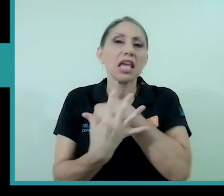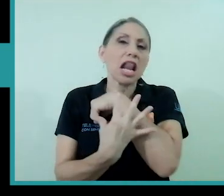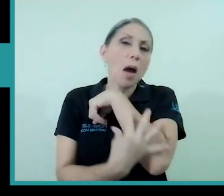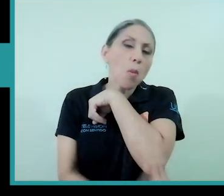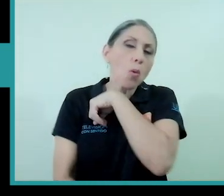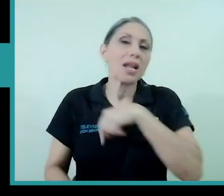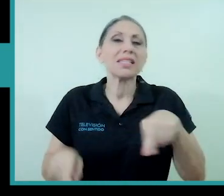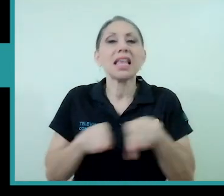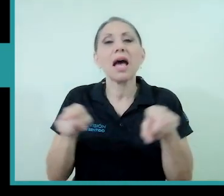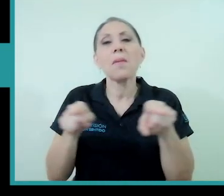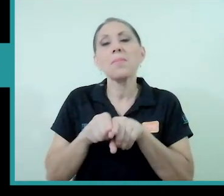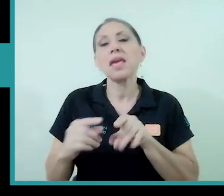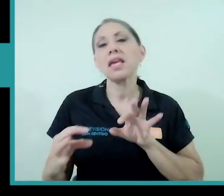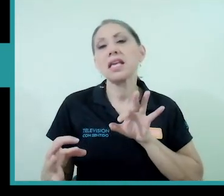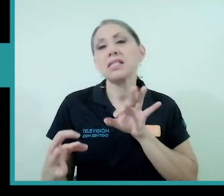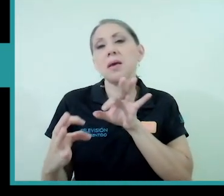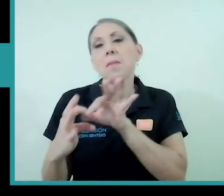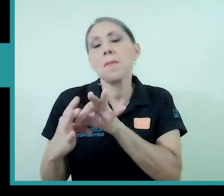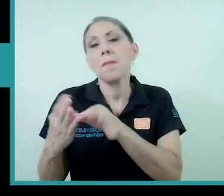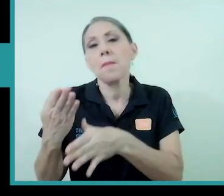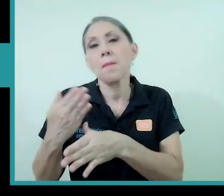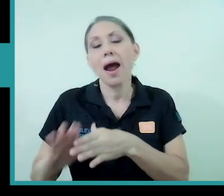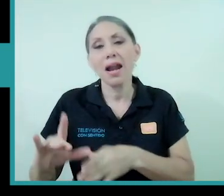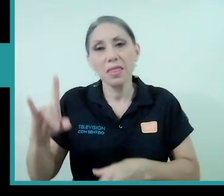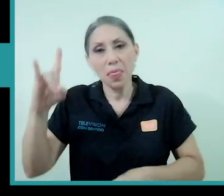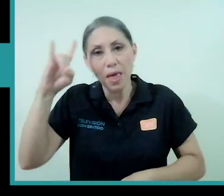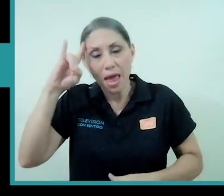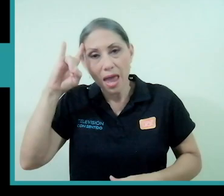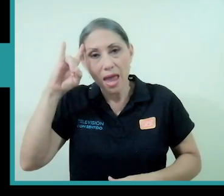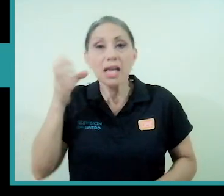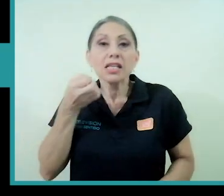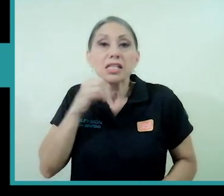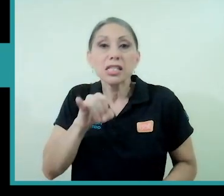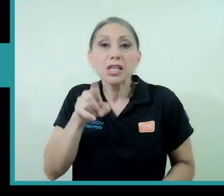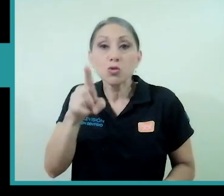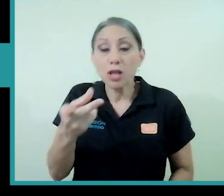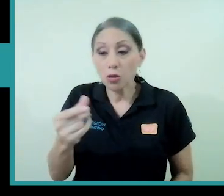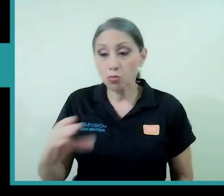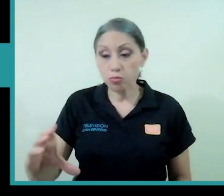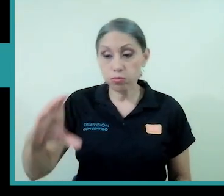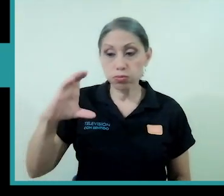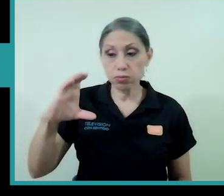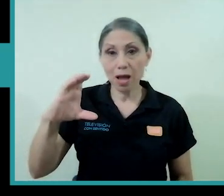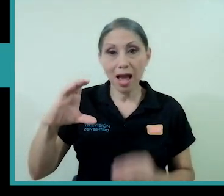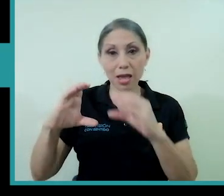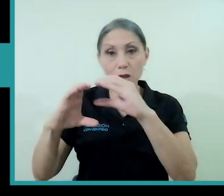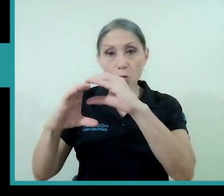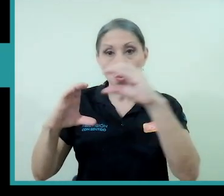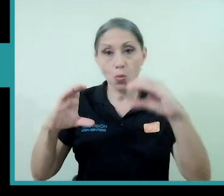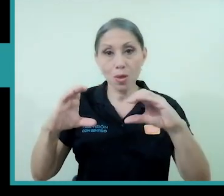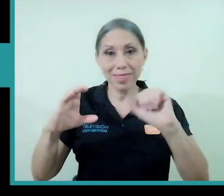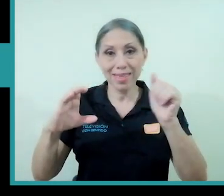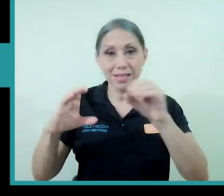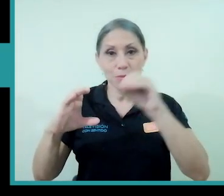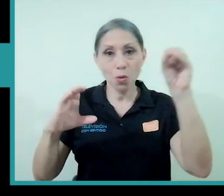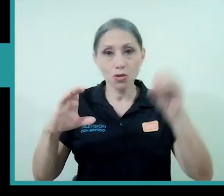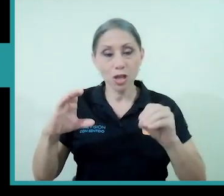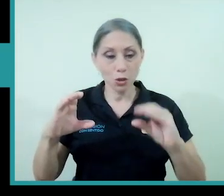demoníaca que si usted da diezmo se le va a multiplicar pero